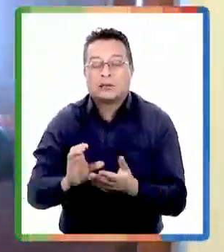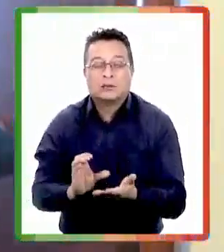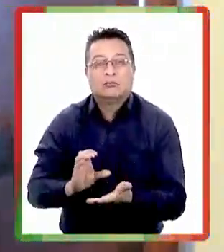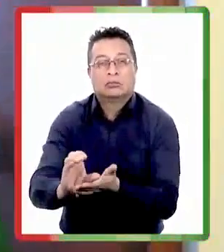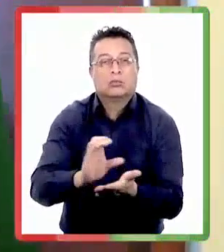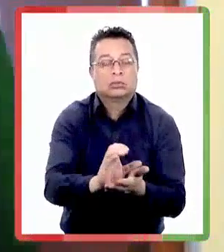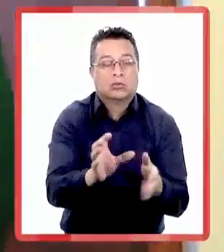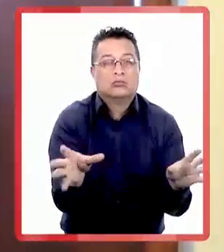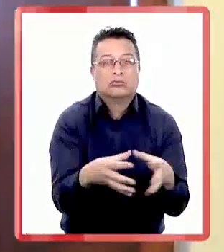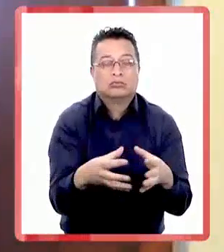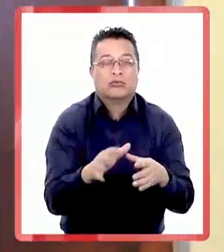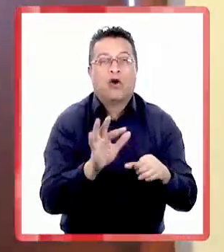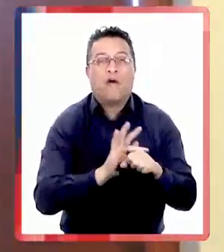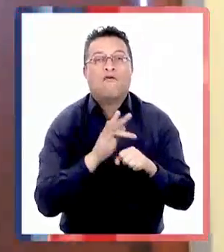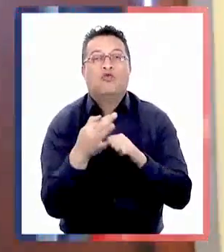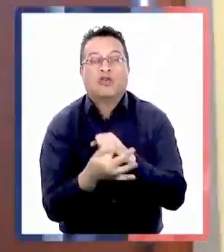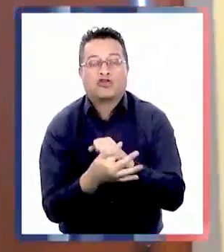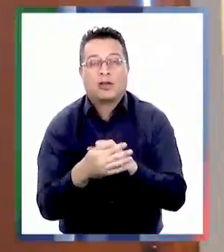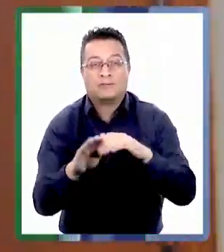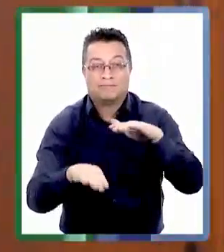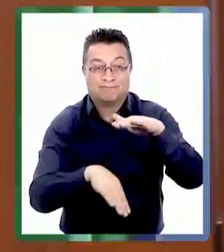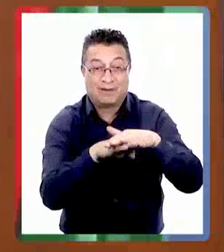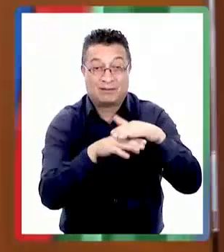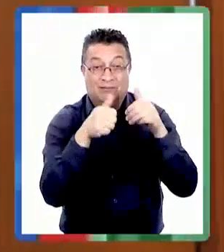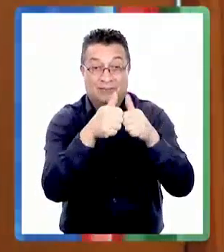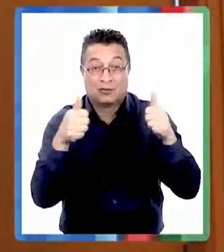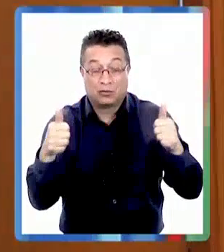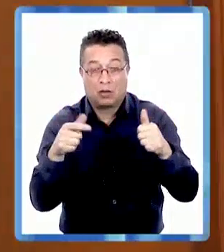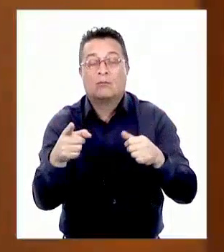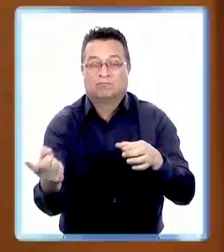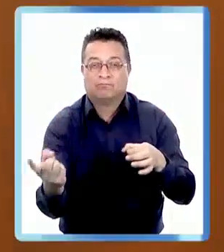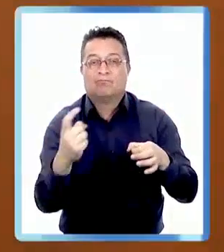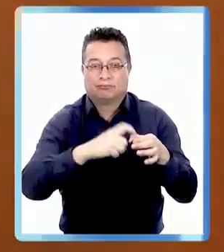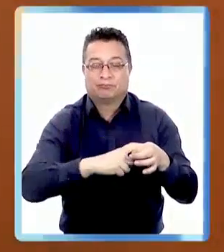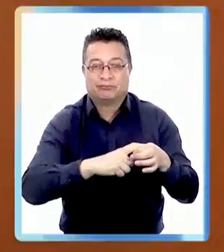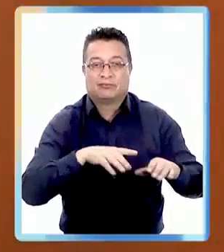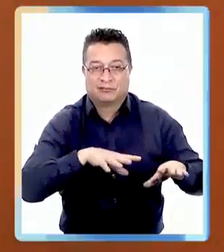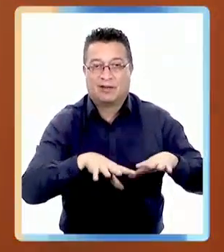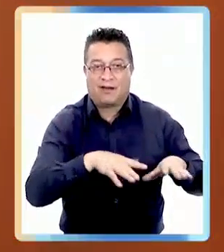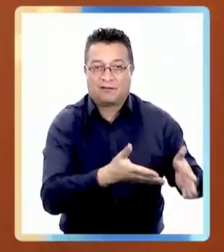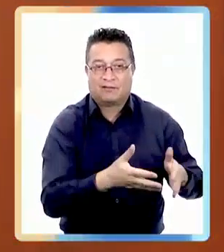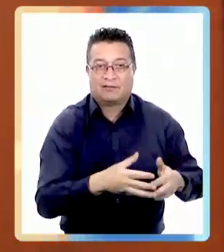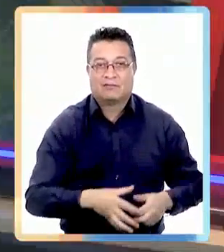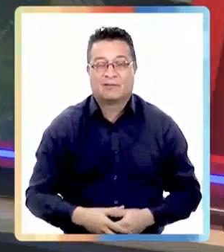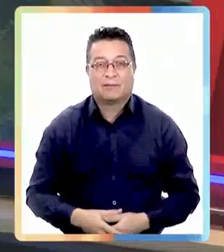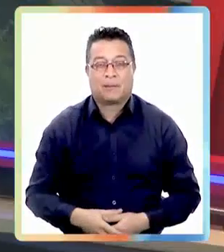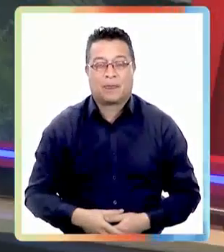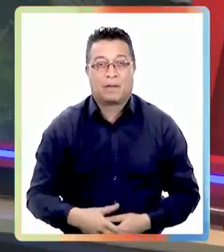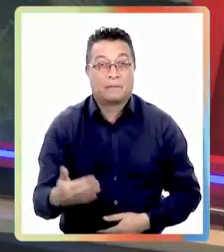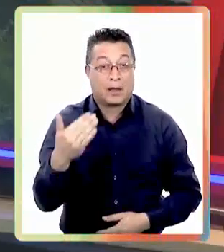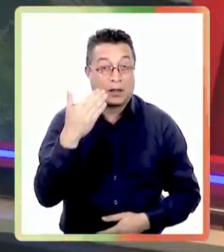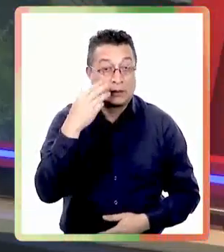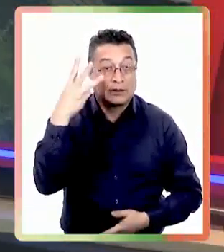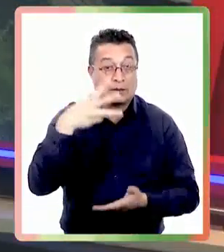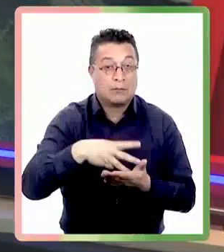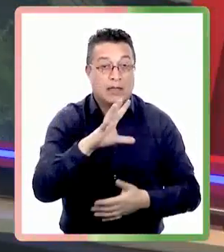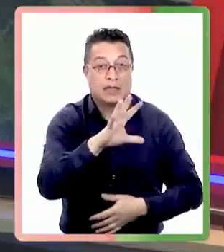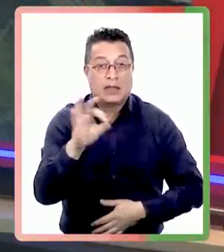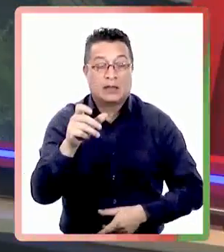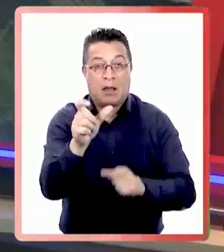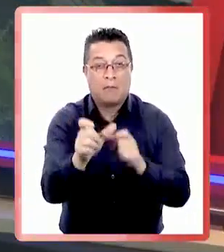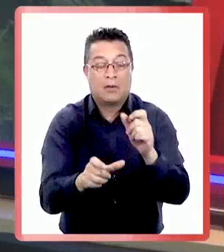entrega de recursos a organizaciones y fundaciones en que la máxima autoridad regional es miembro activo. Casi 3.500